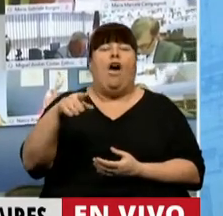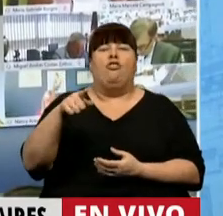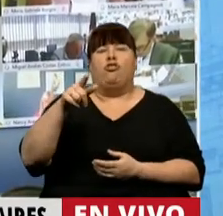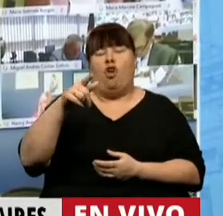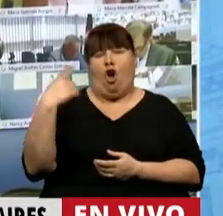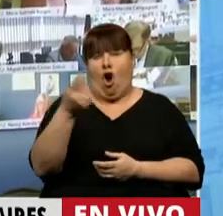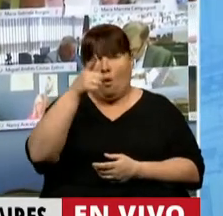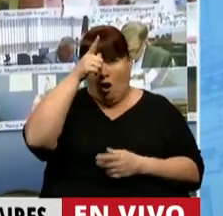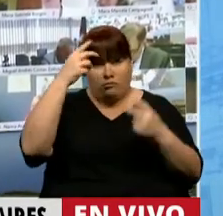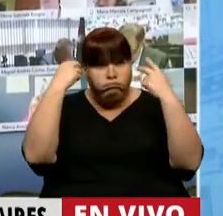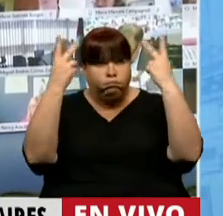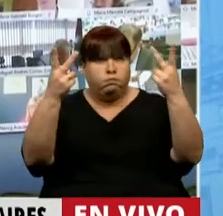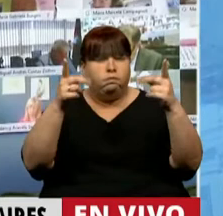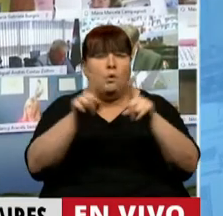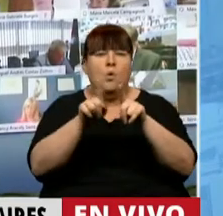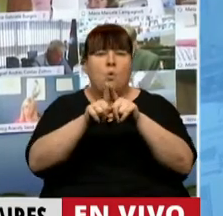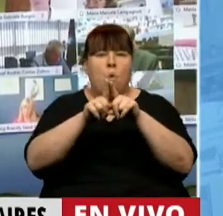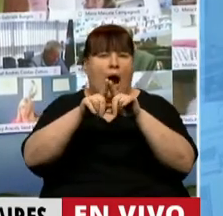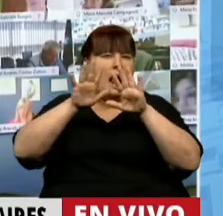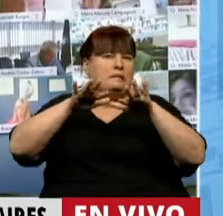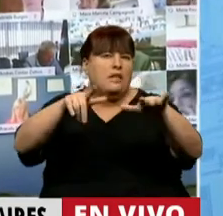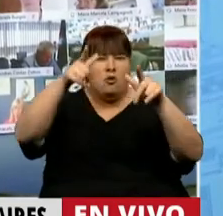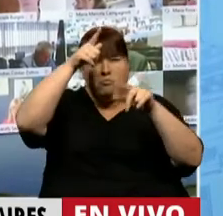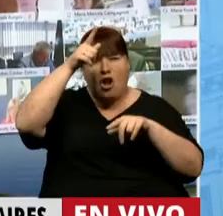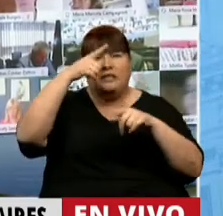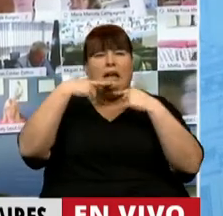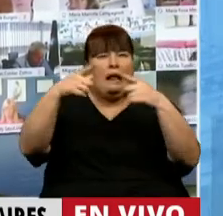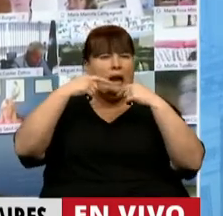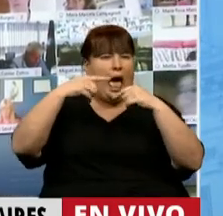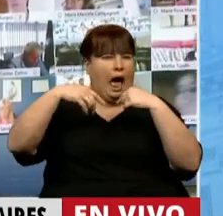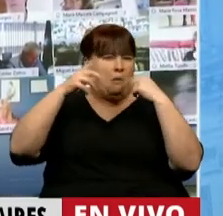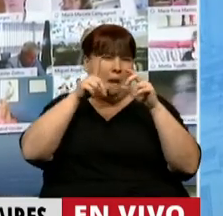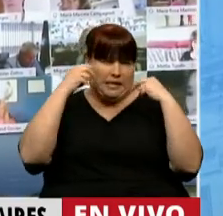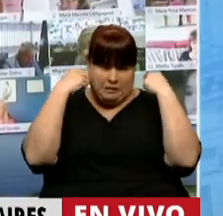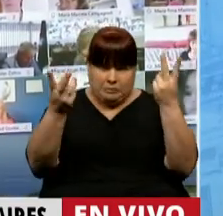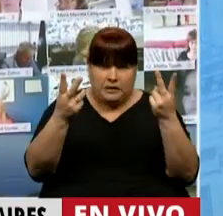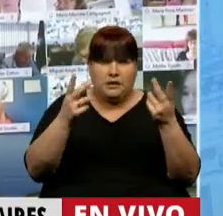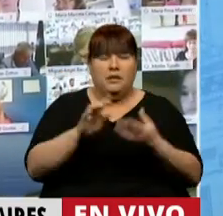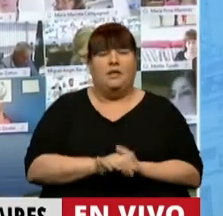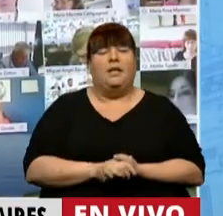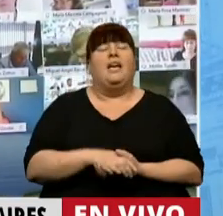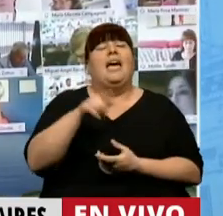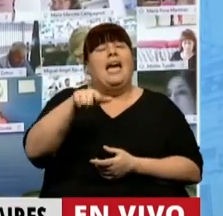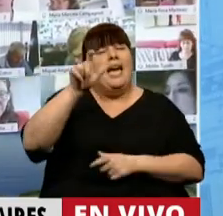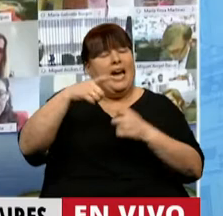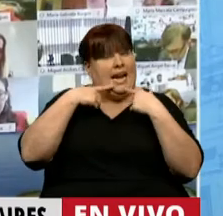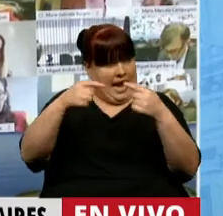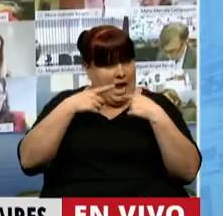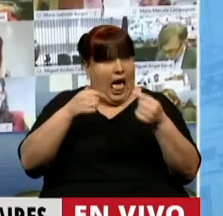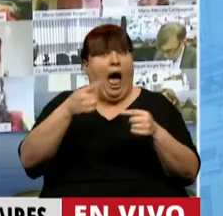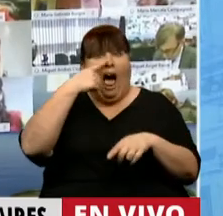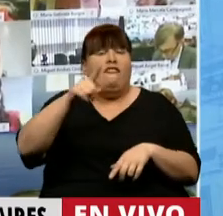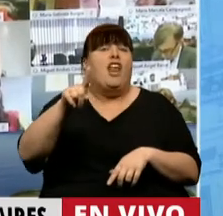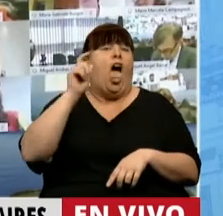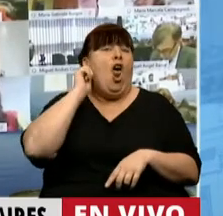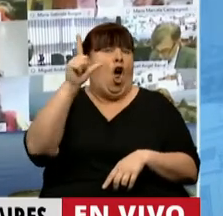y esta suerte de rebelión policial que no sólo reclamó y obtuvo